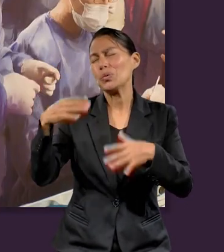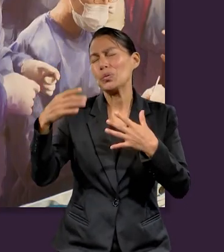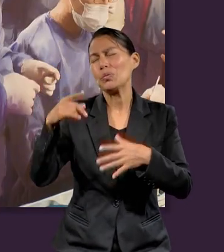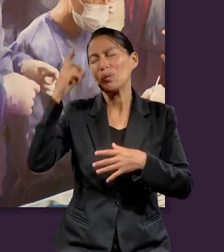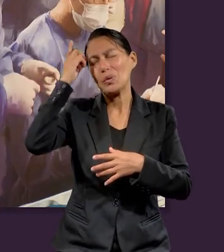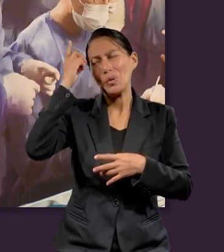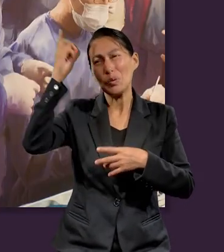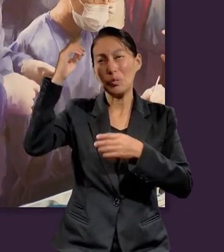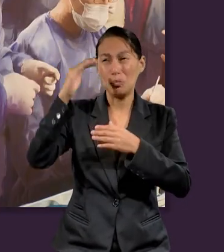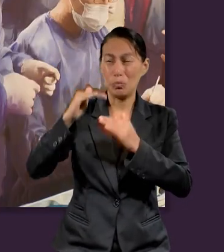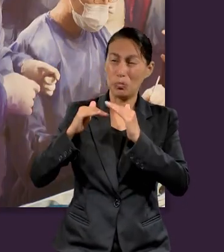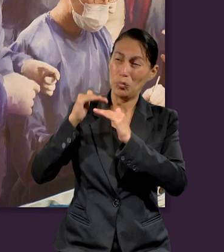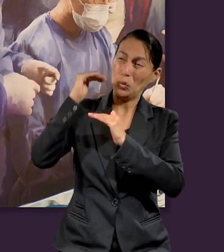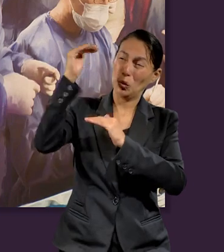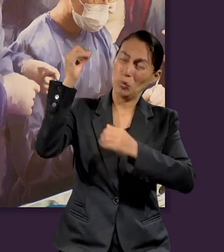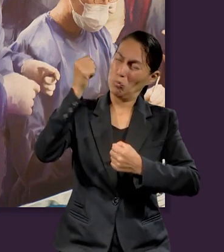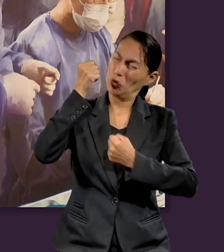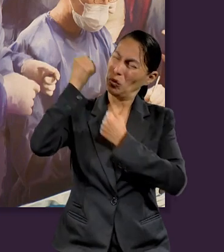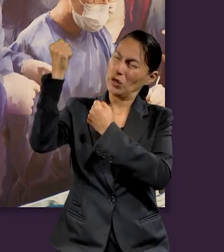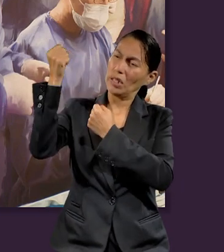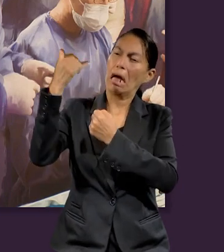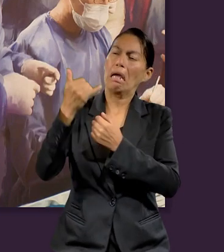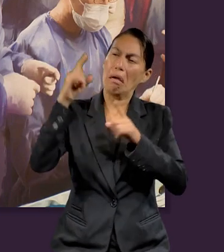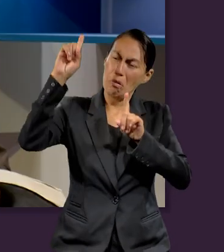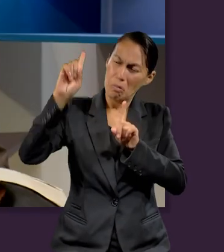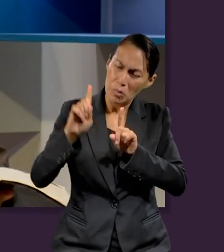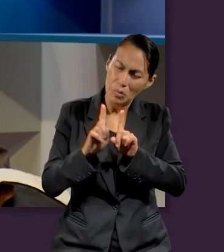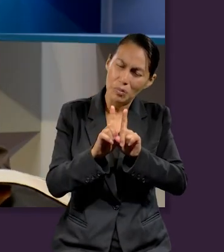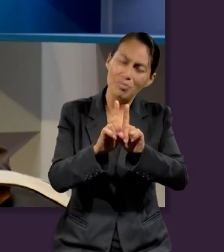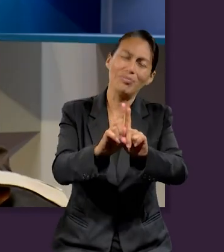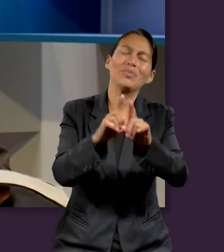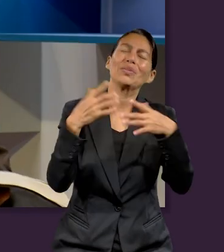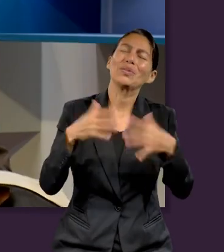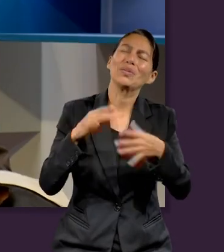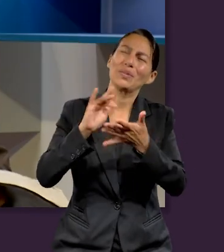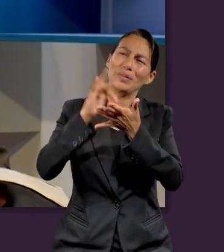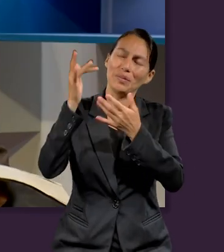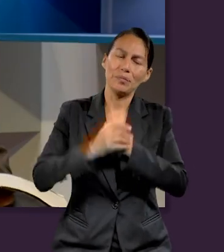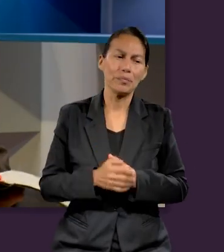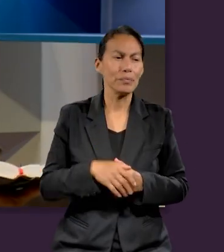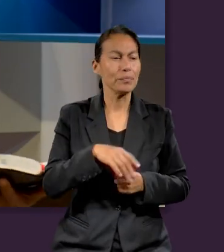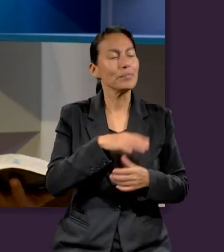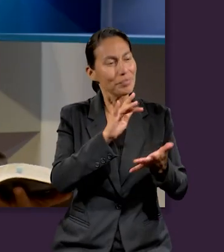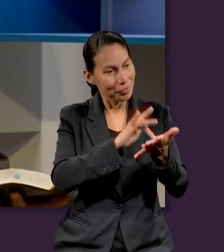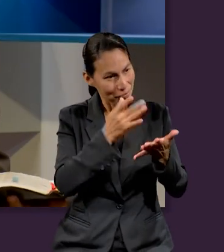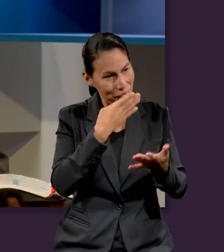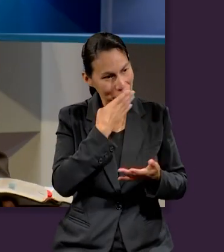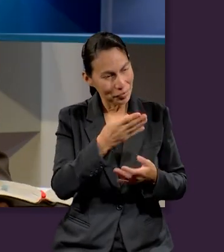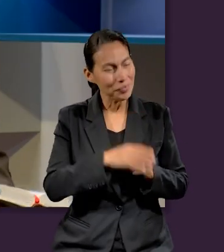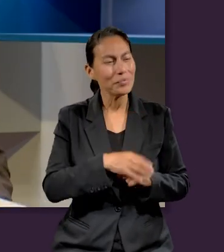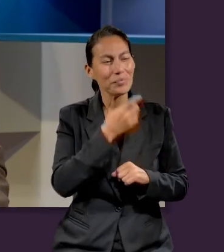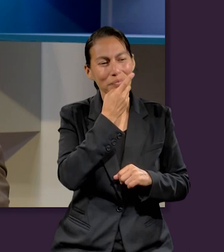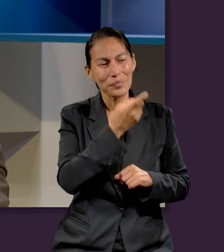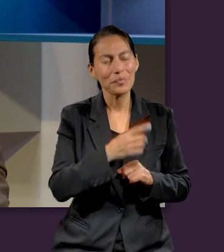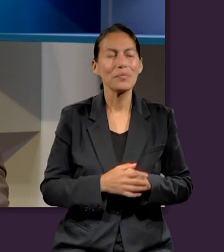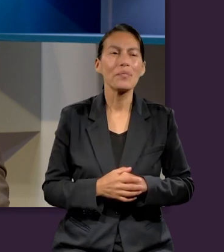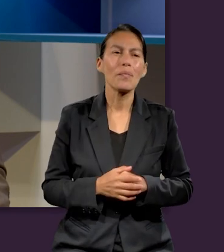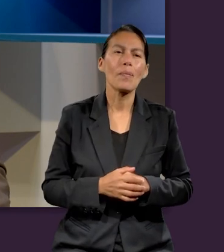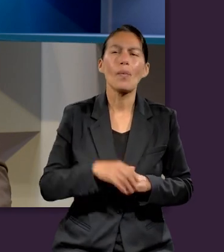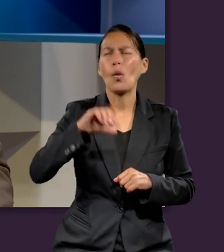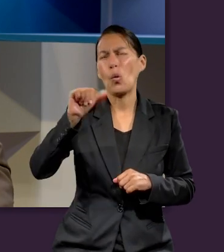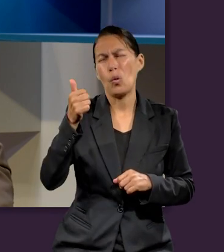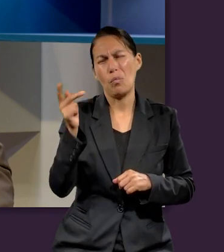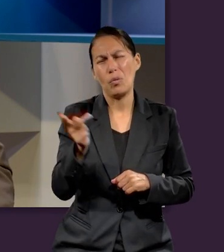trascendente y también inmanente. Inmanente, excelente. Gracias por ese comentario. Y quiero hacerle una